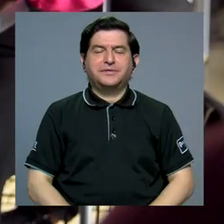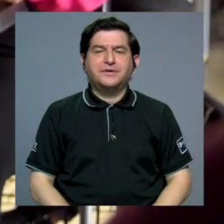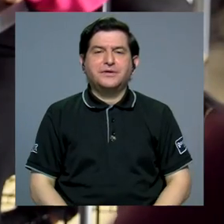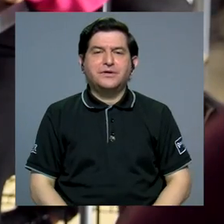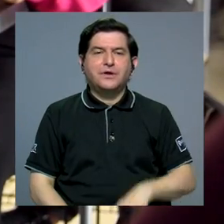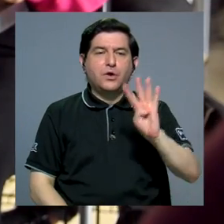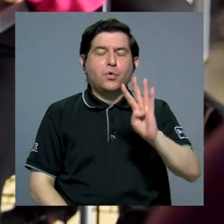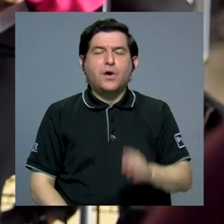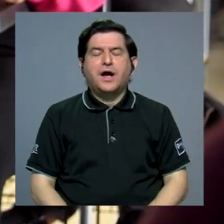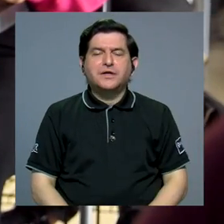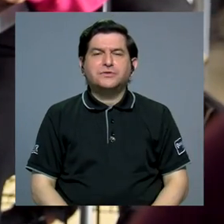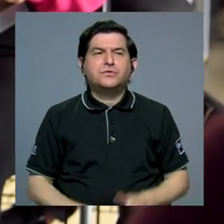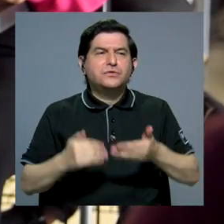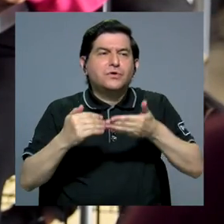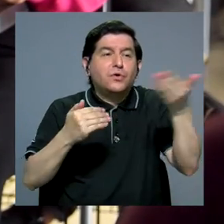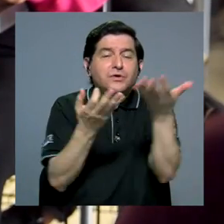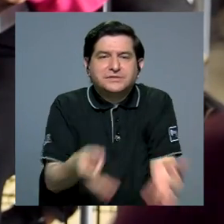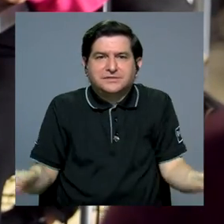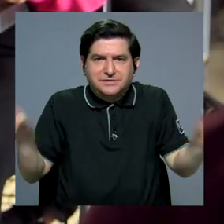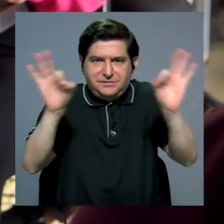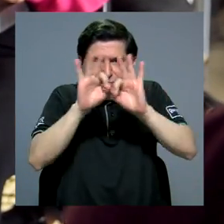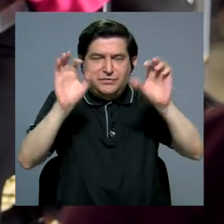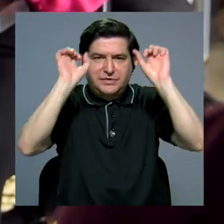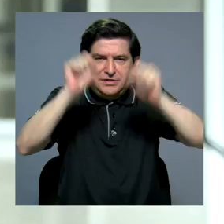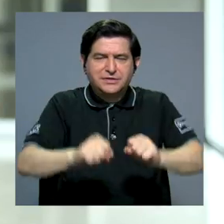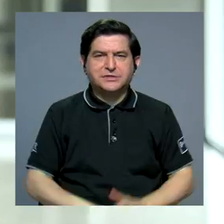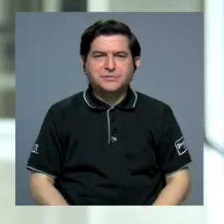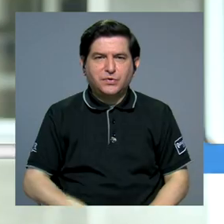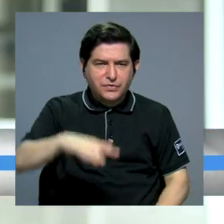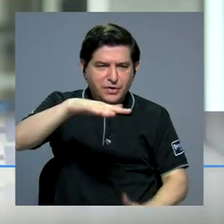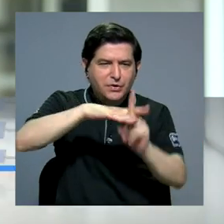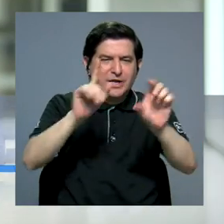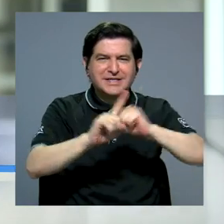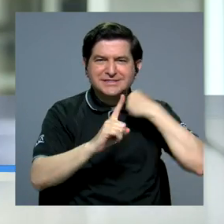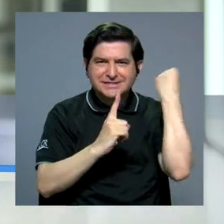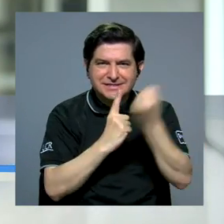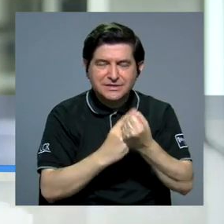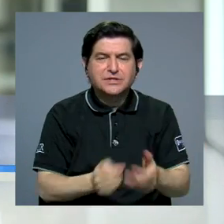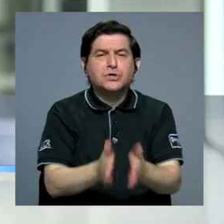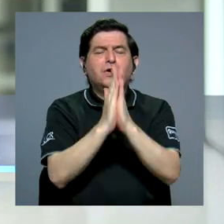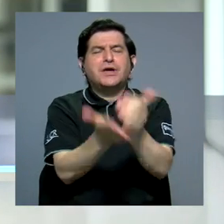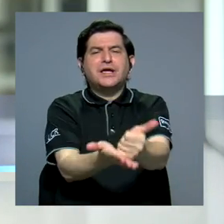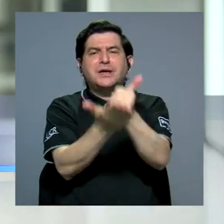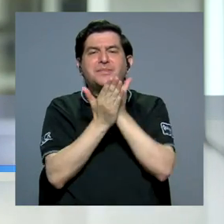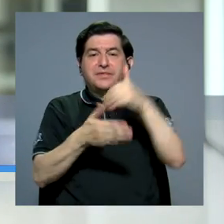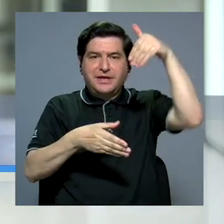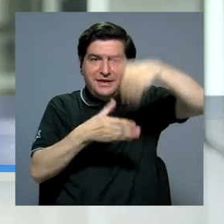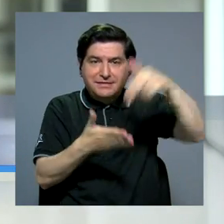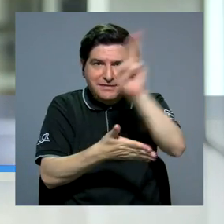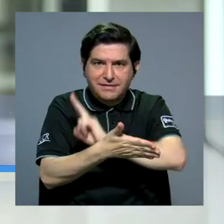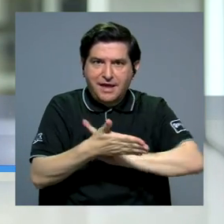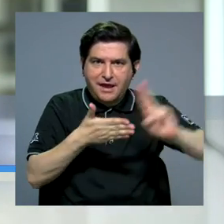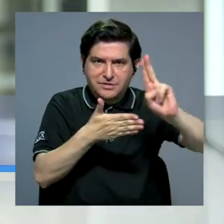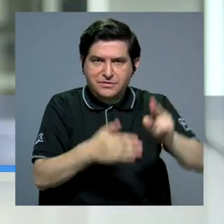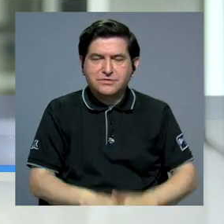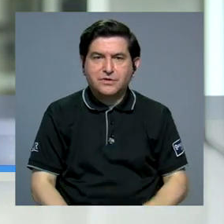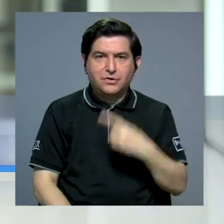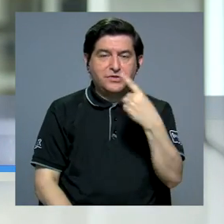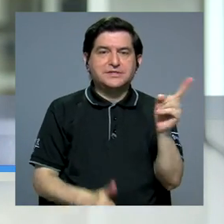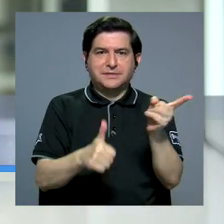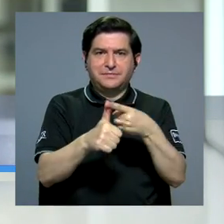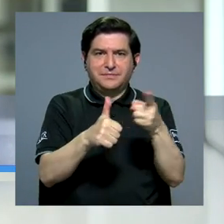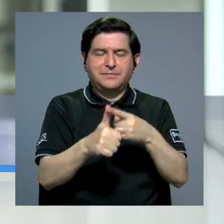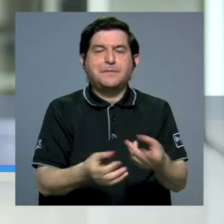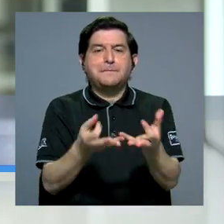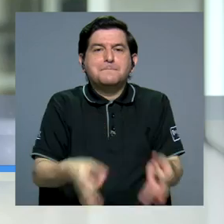Cuatro recursos que mencionan como indispensables para poder visibilizar su situación y poder pedir ayuda dentro de la universidad, mencionan en